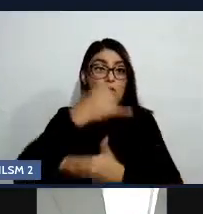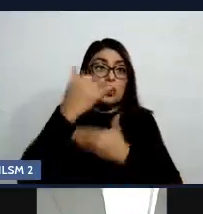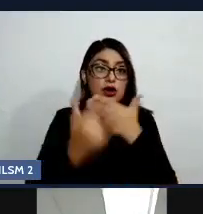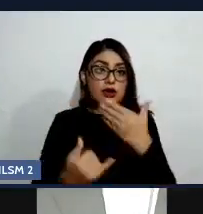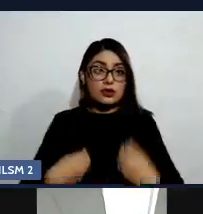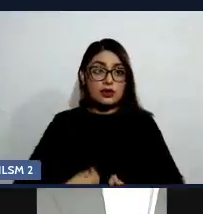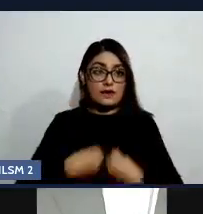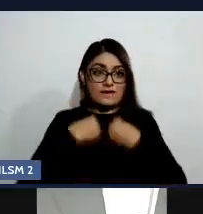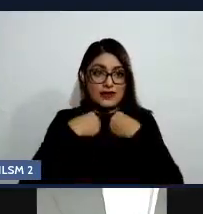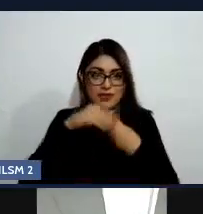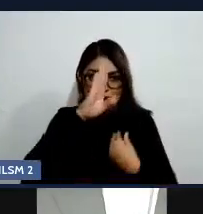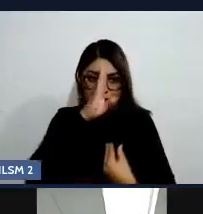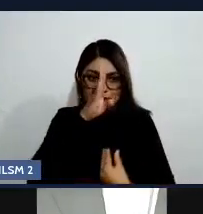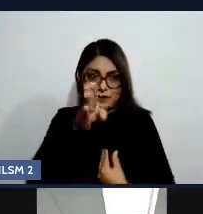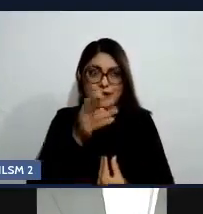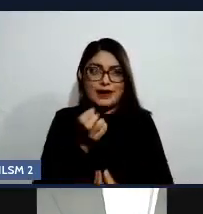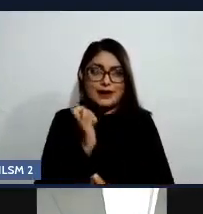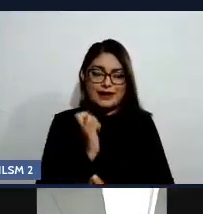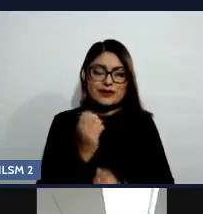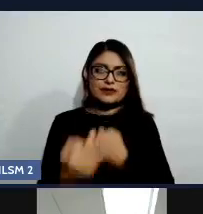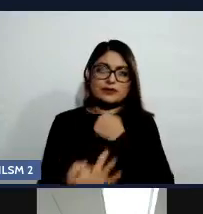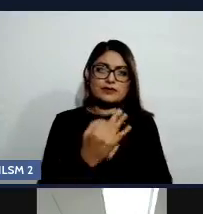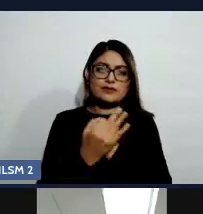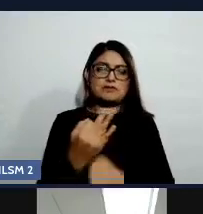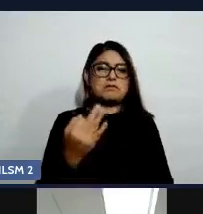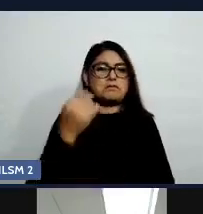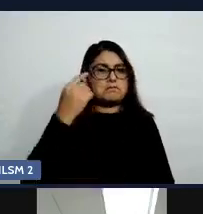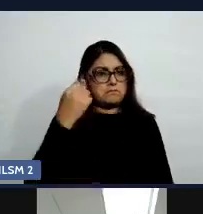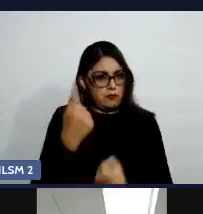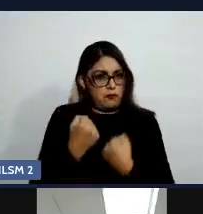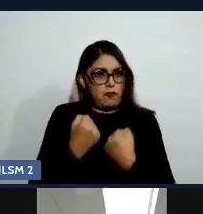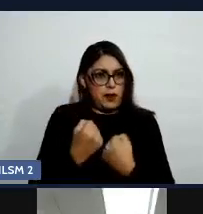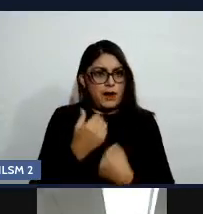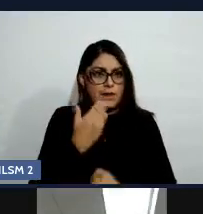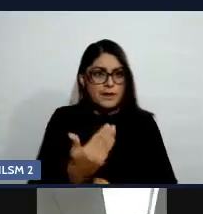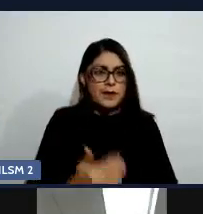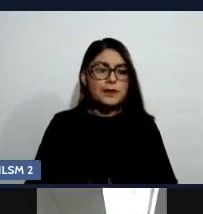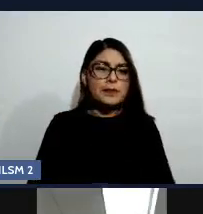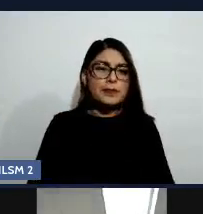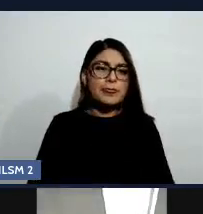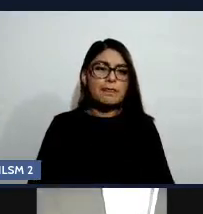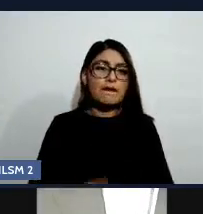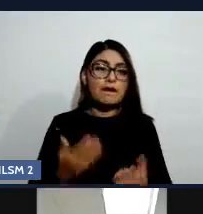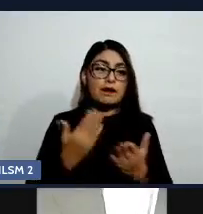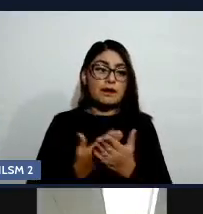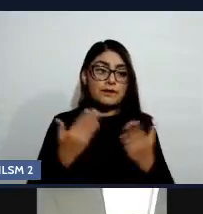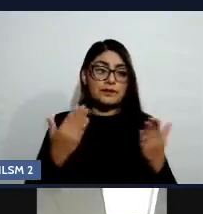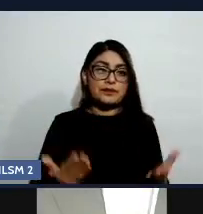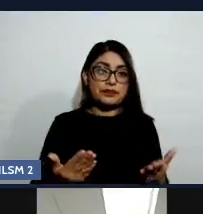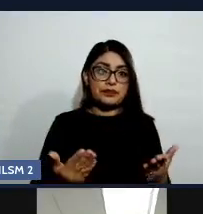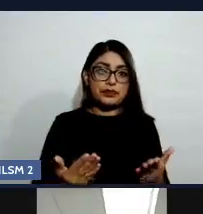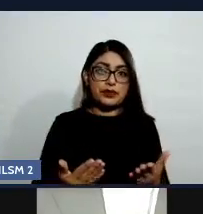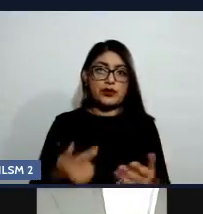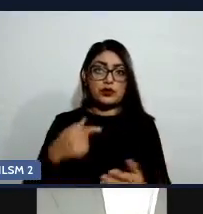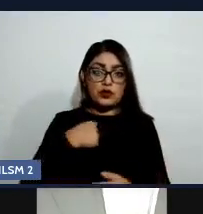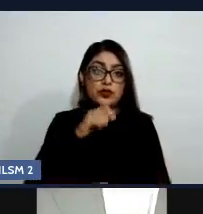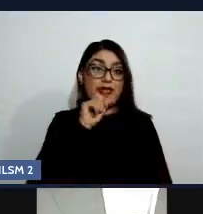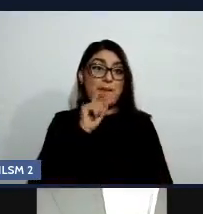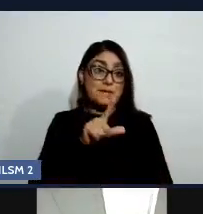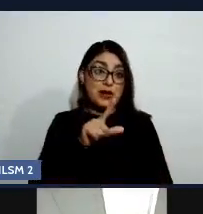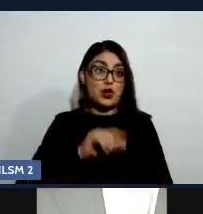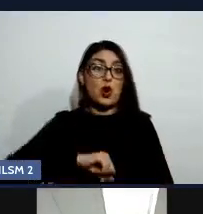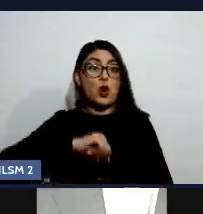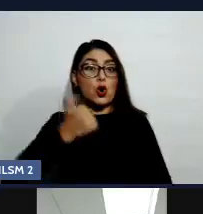de protección de los más fuertes. El que yo pueda desarrollar habilidades para la vida. ¿Y